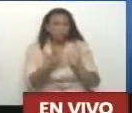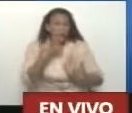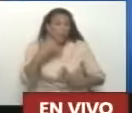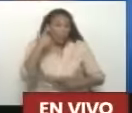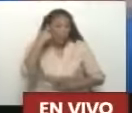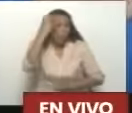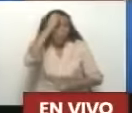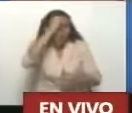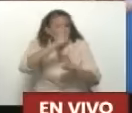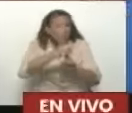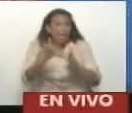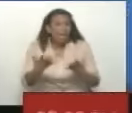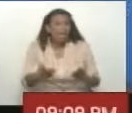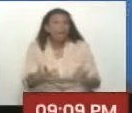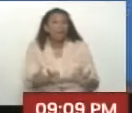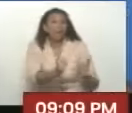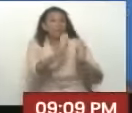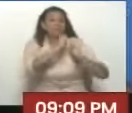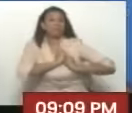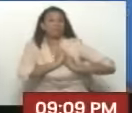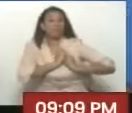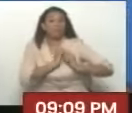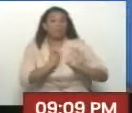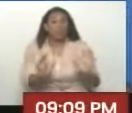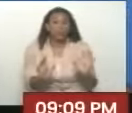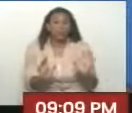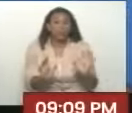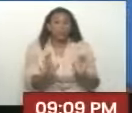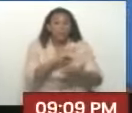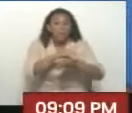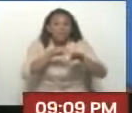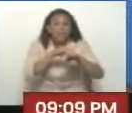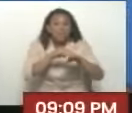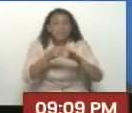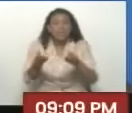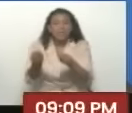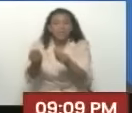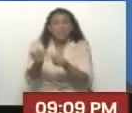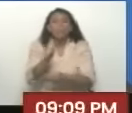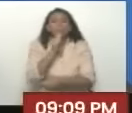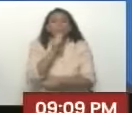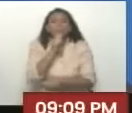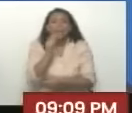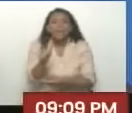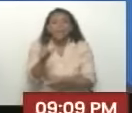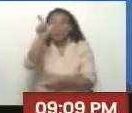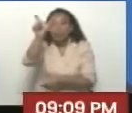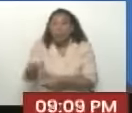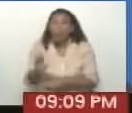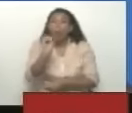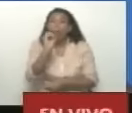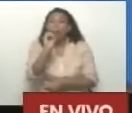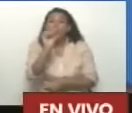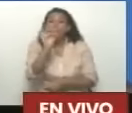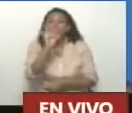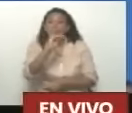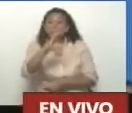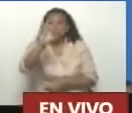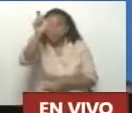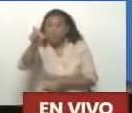puesto que estoy recibiendo este ministerio de parte de un oficial general